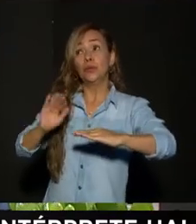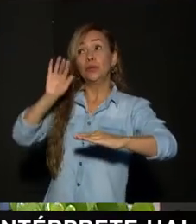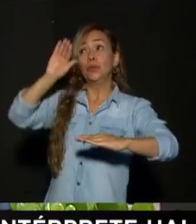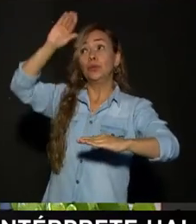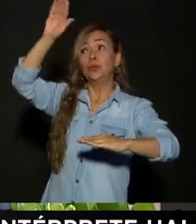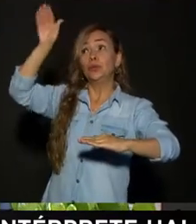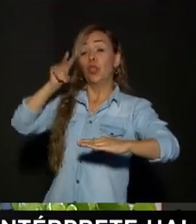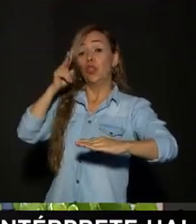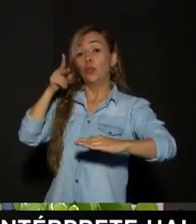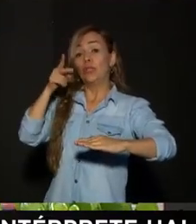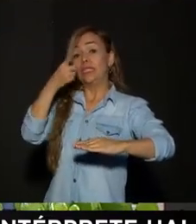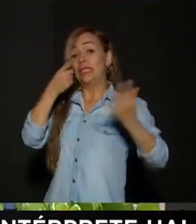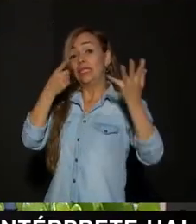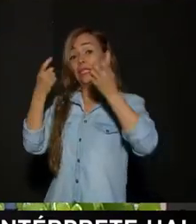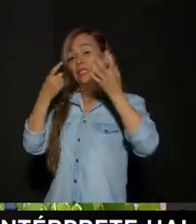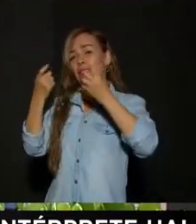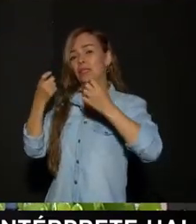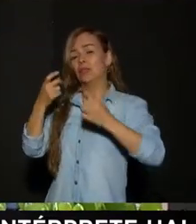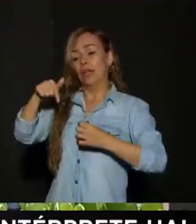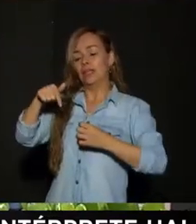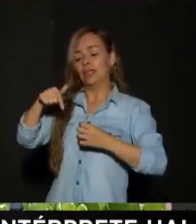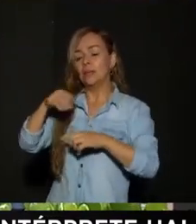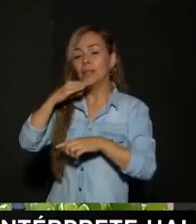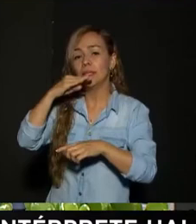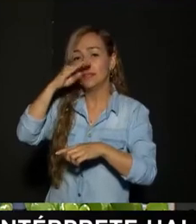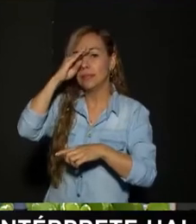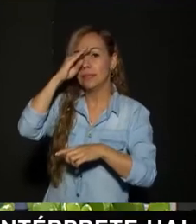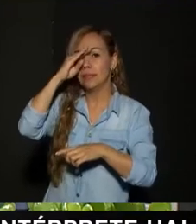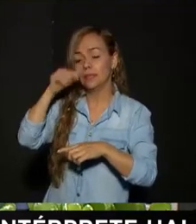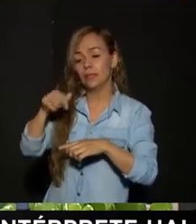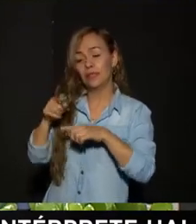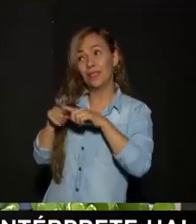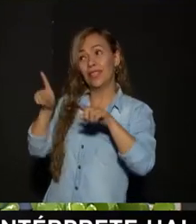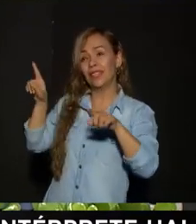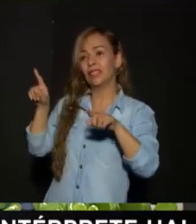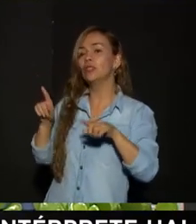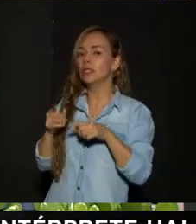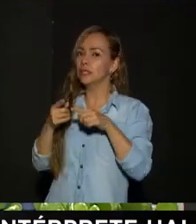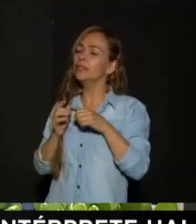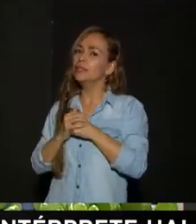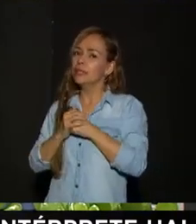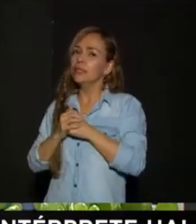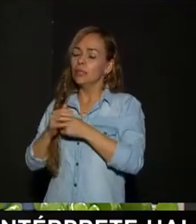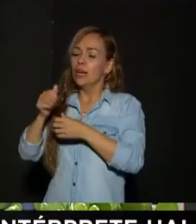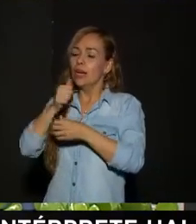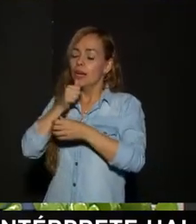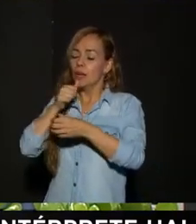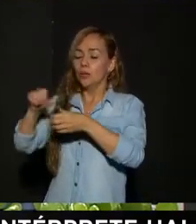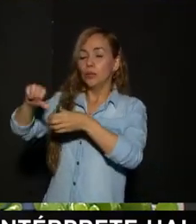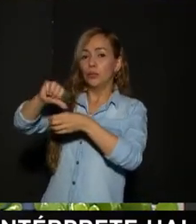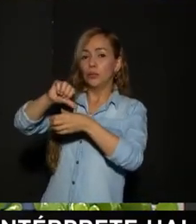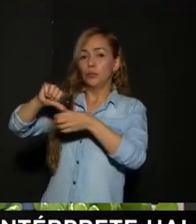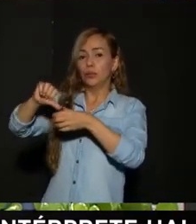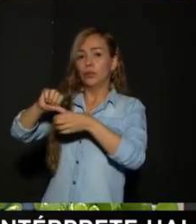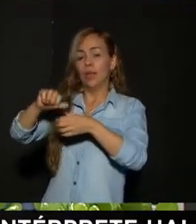Seiscientos Podemos llegar A diferencia Pues de acá En Medellín Entonces Sí El riego Es más diferente Ese que les acabé De